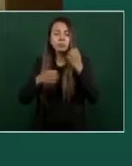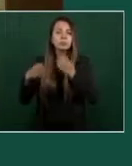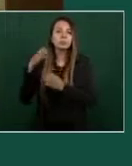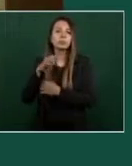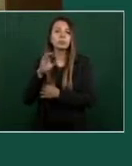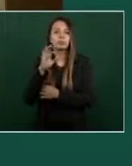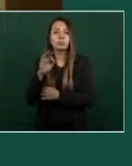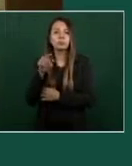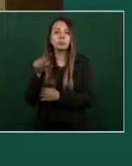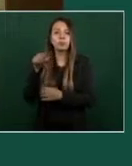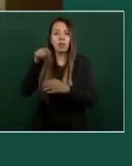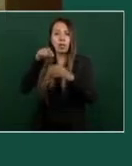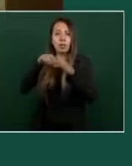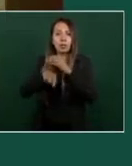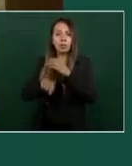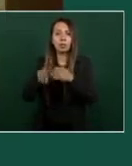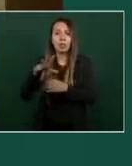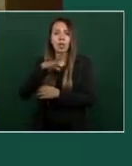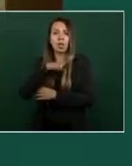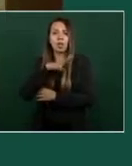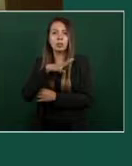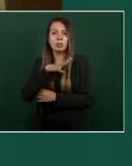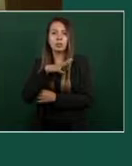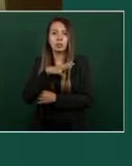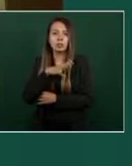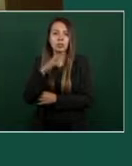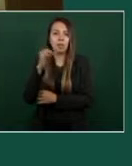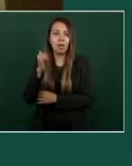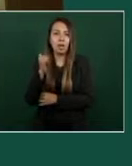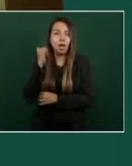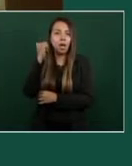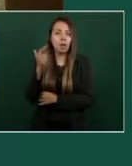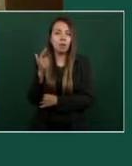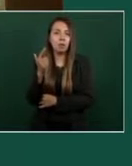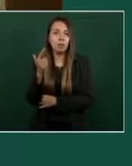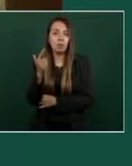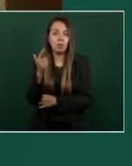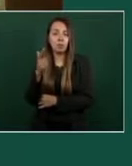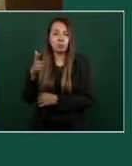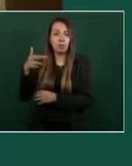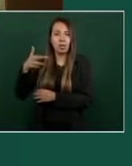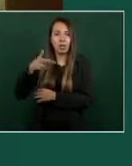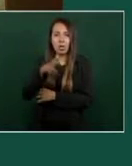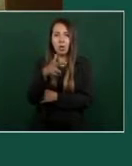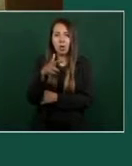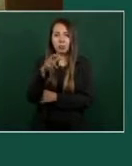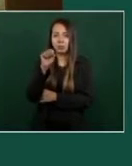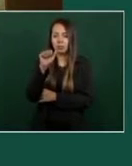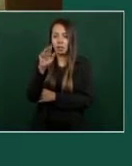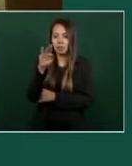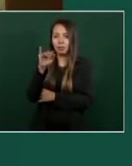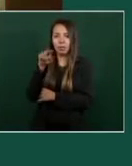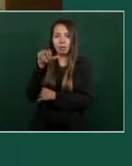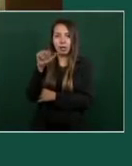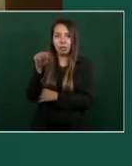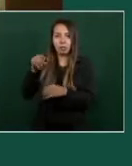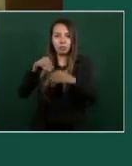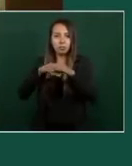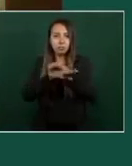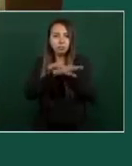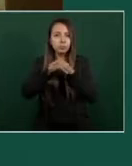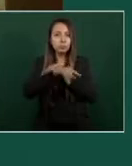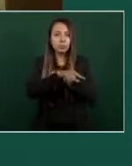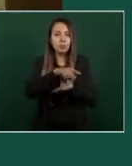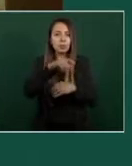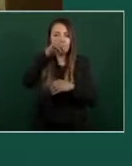el que haya una fuente de aportación directa del río Sabinas a la mina de Pinavete.